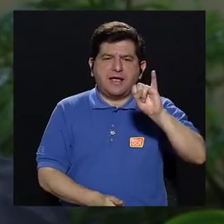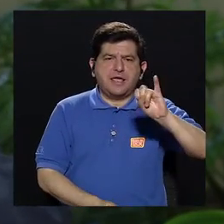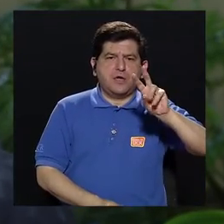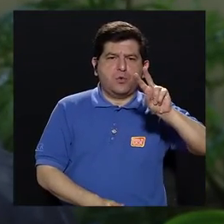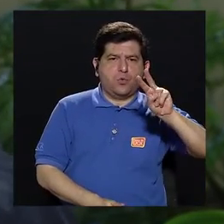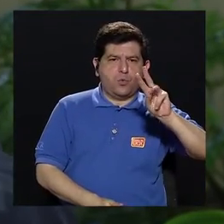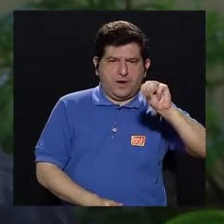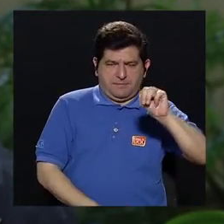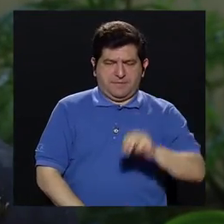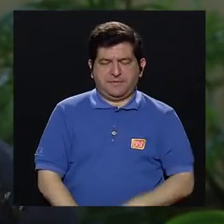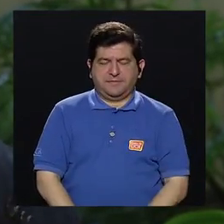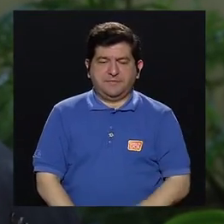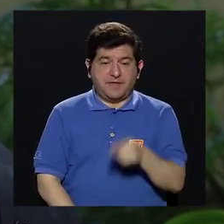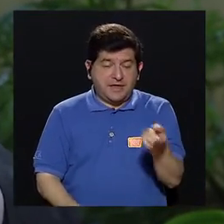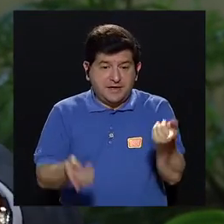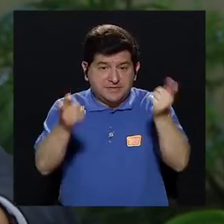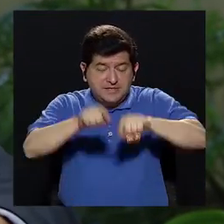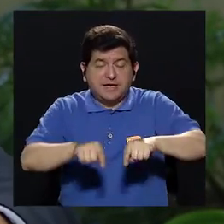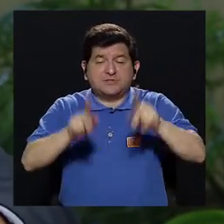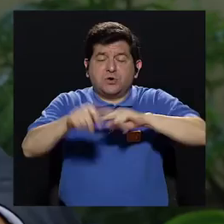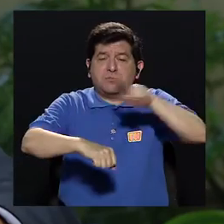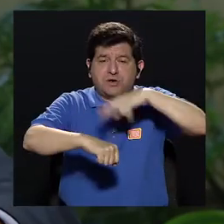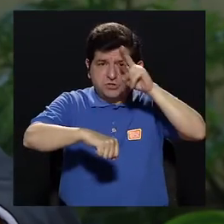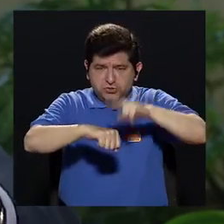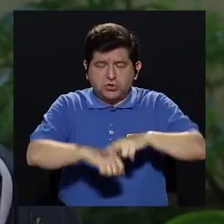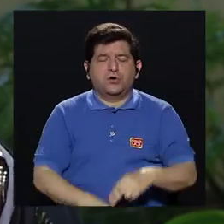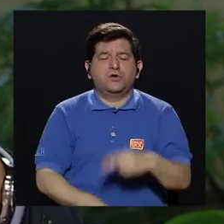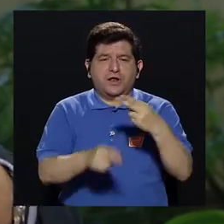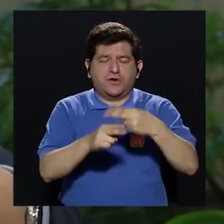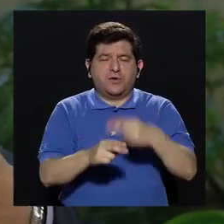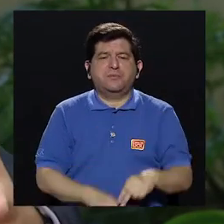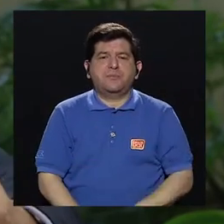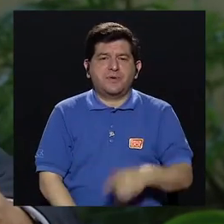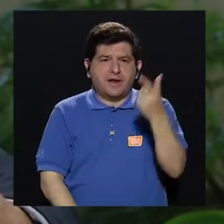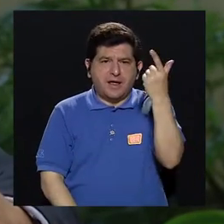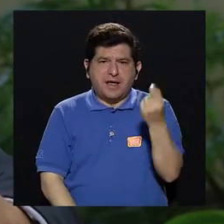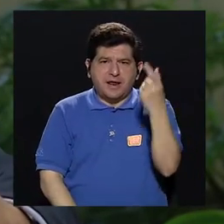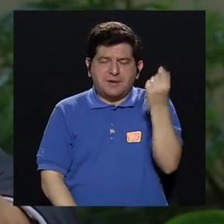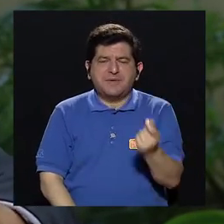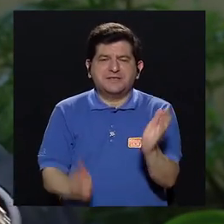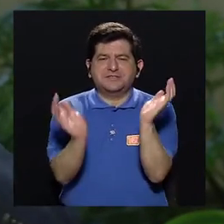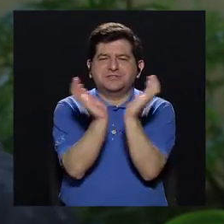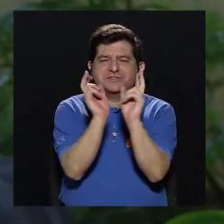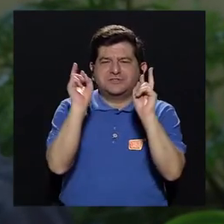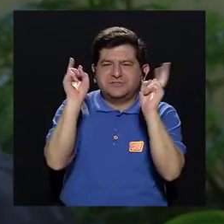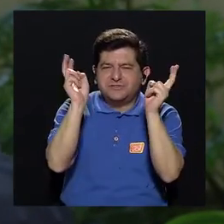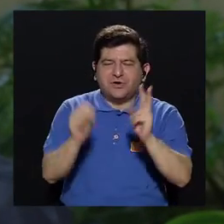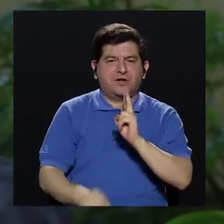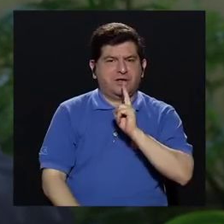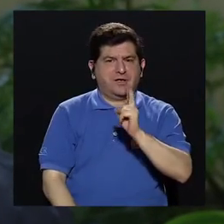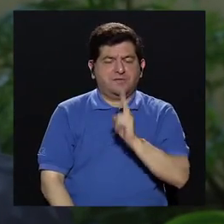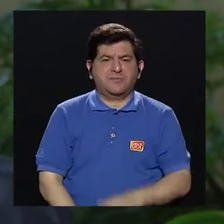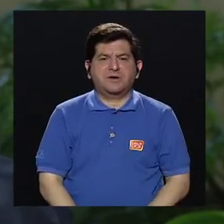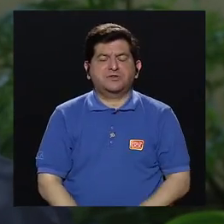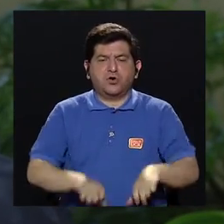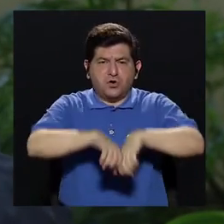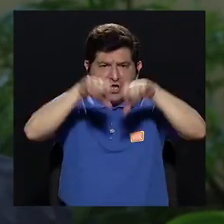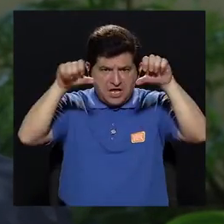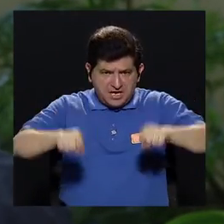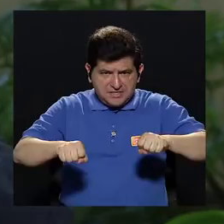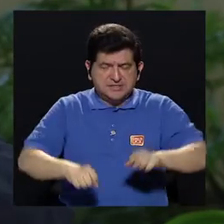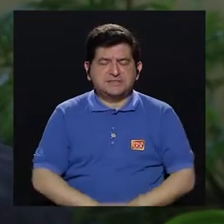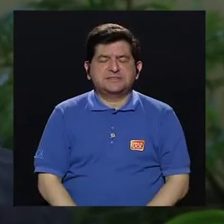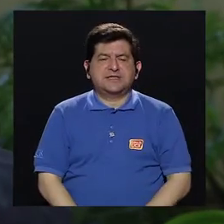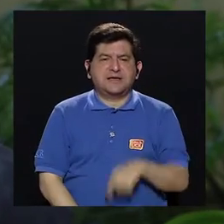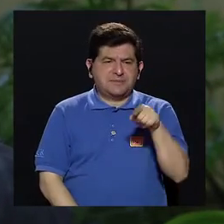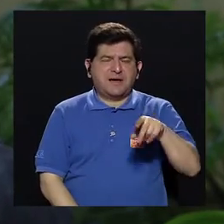invalidez. Tanto así que lo que la gente normalmente llama pensiones de la caja, en realidad son pensiones por el régimen